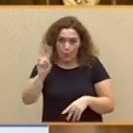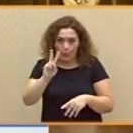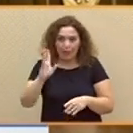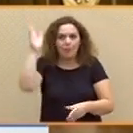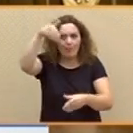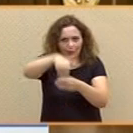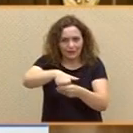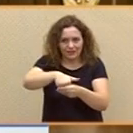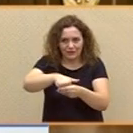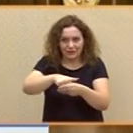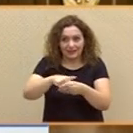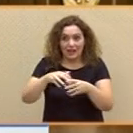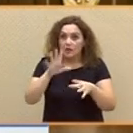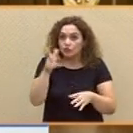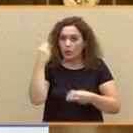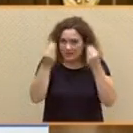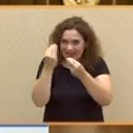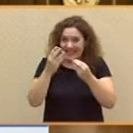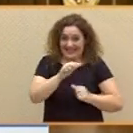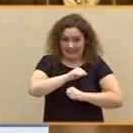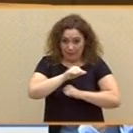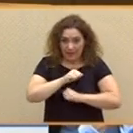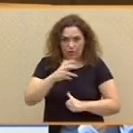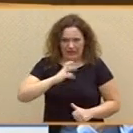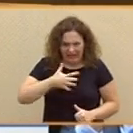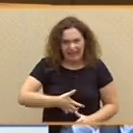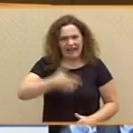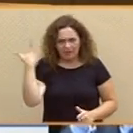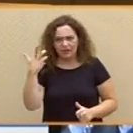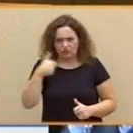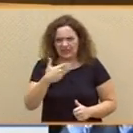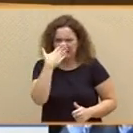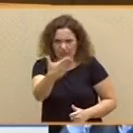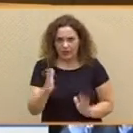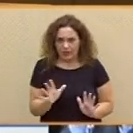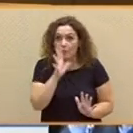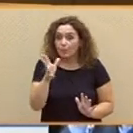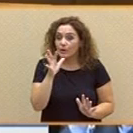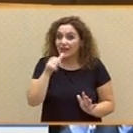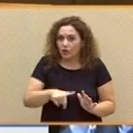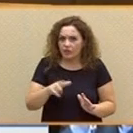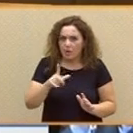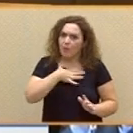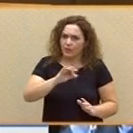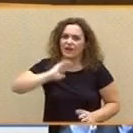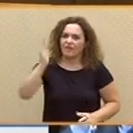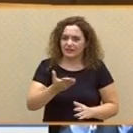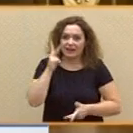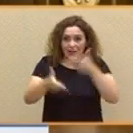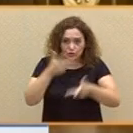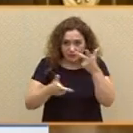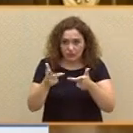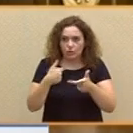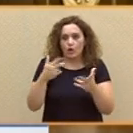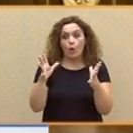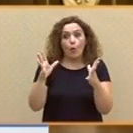era sincero, porque hoy no haría nada más daño a Euskadi y a los vascos que un gobierno del Partido Popular con Ciudadanos. También se